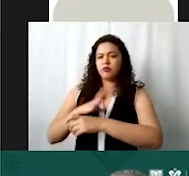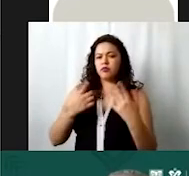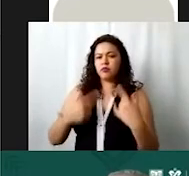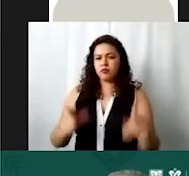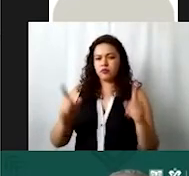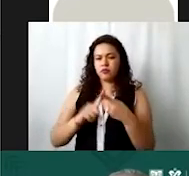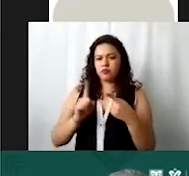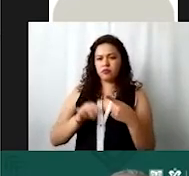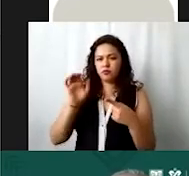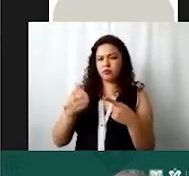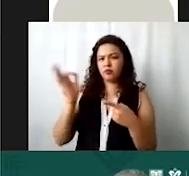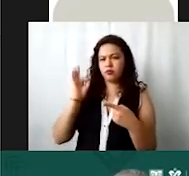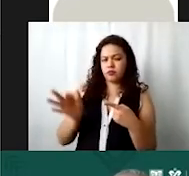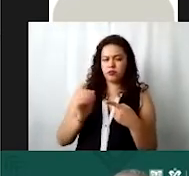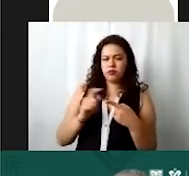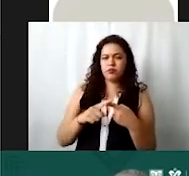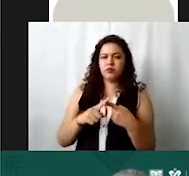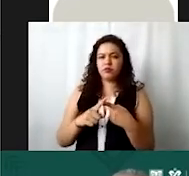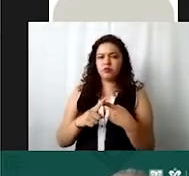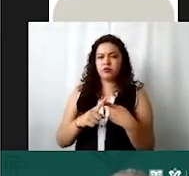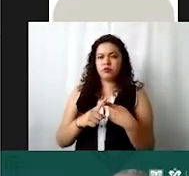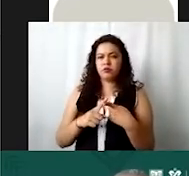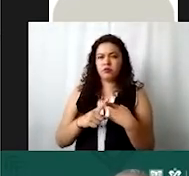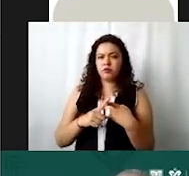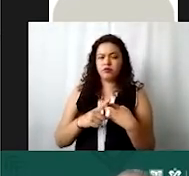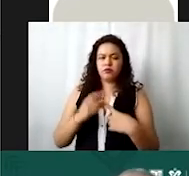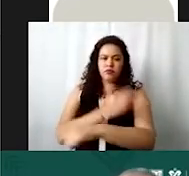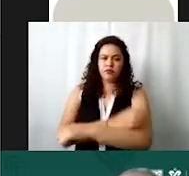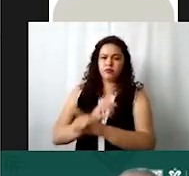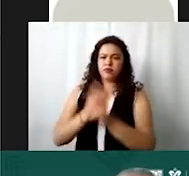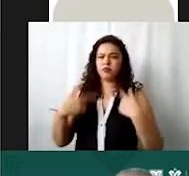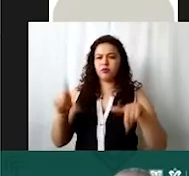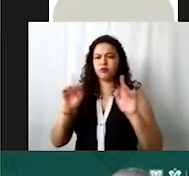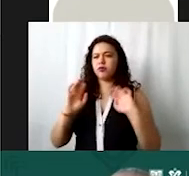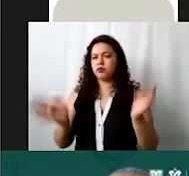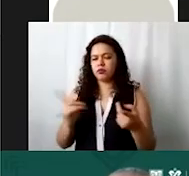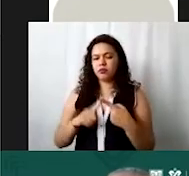solicitud de aprobación que mi compañera Vicky ya se las mostró hace un momento